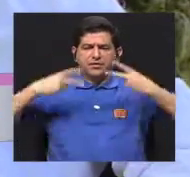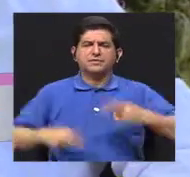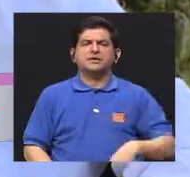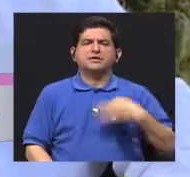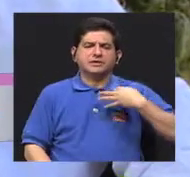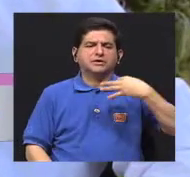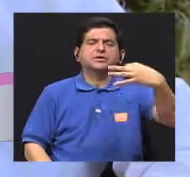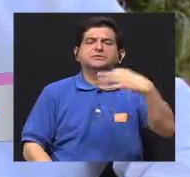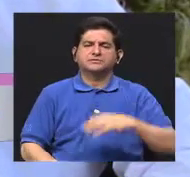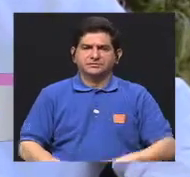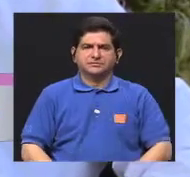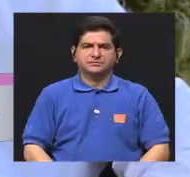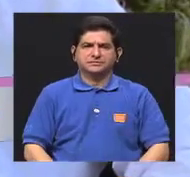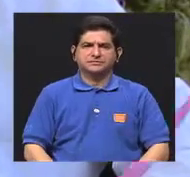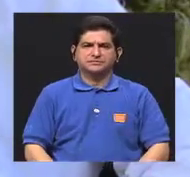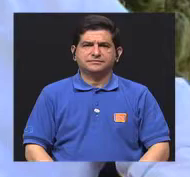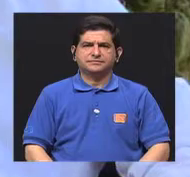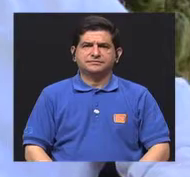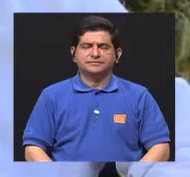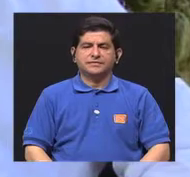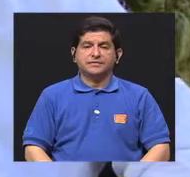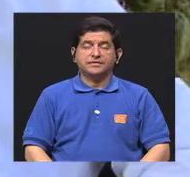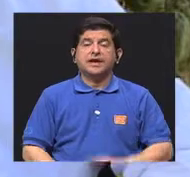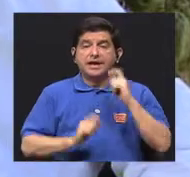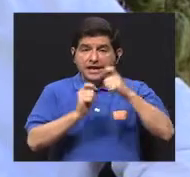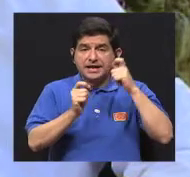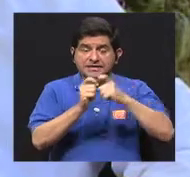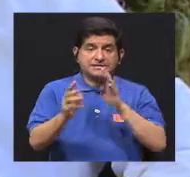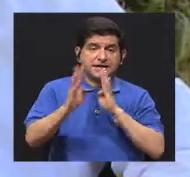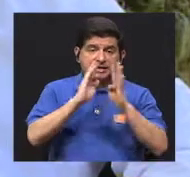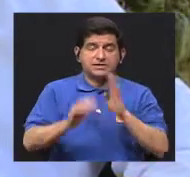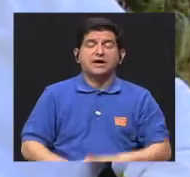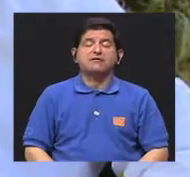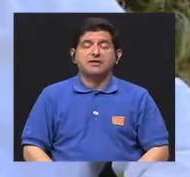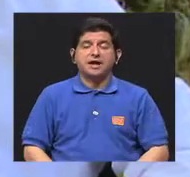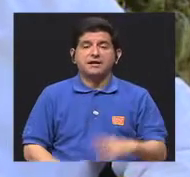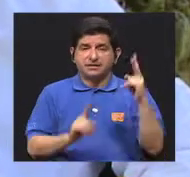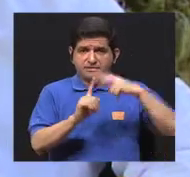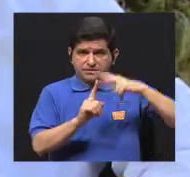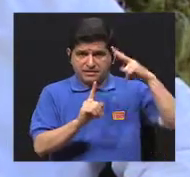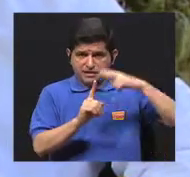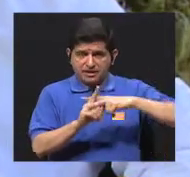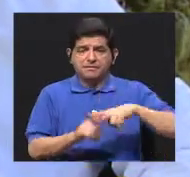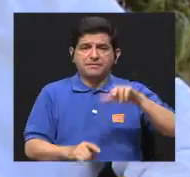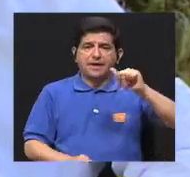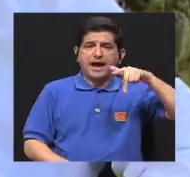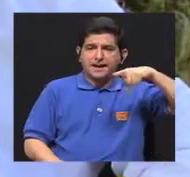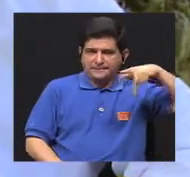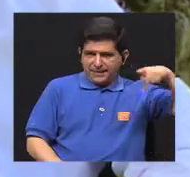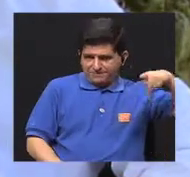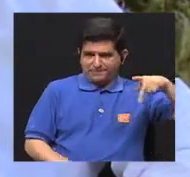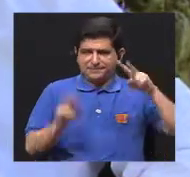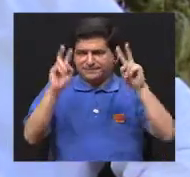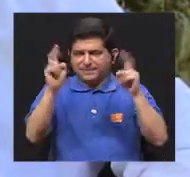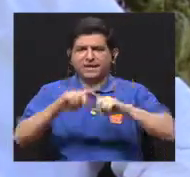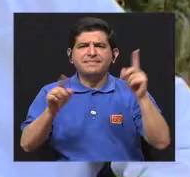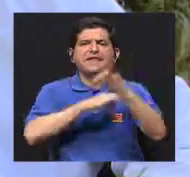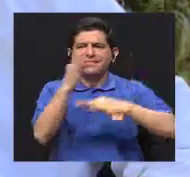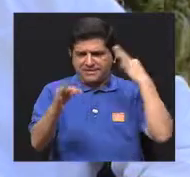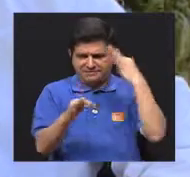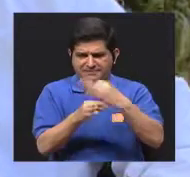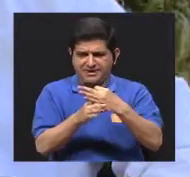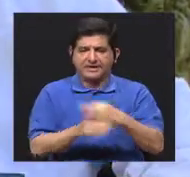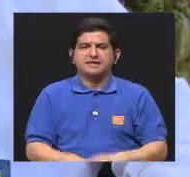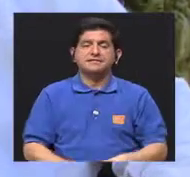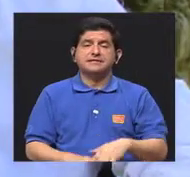mejor cada día. Y propiamente cuando hablamos de aplicaciones podemos encontrarnos de